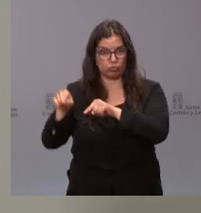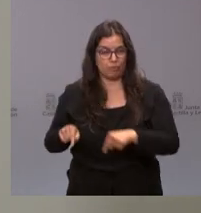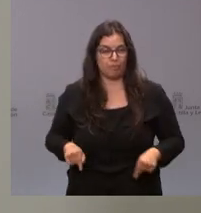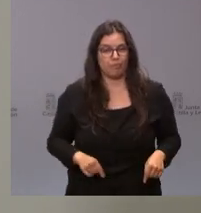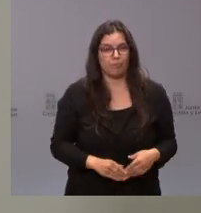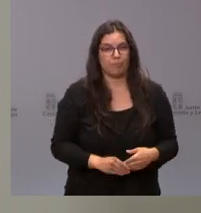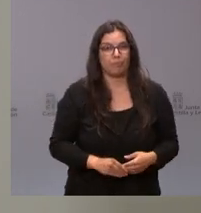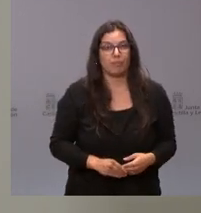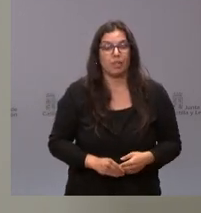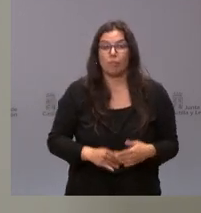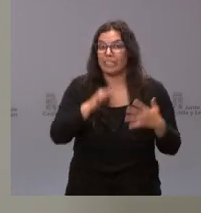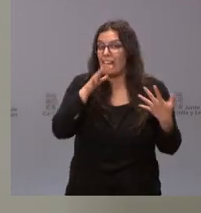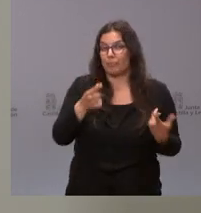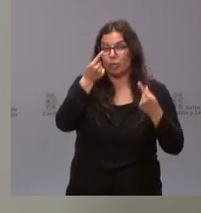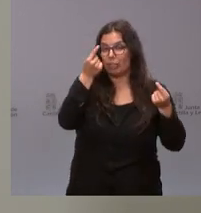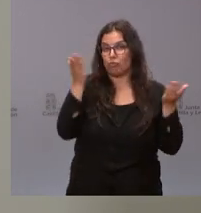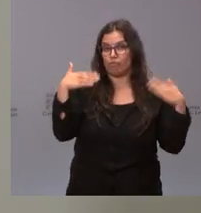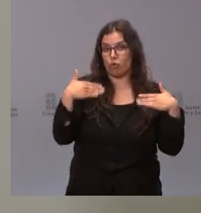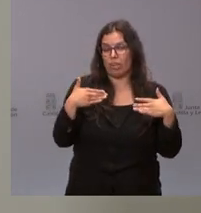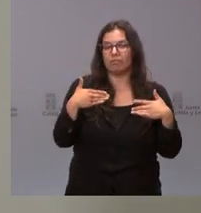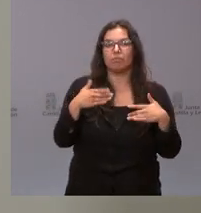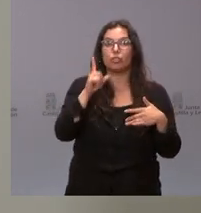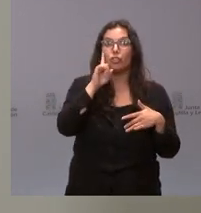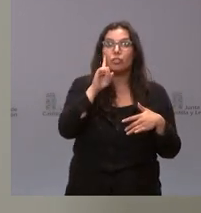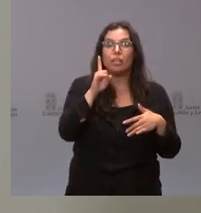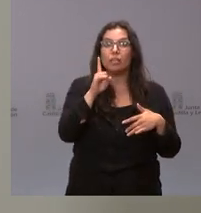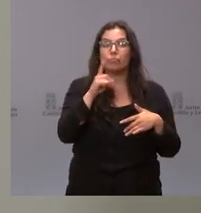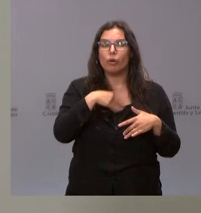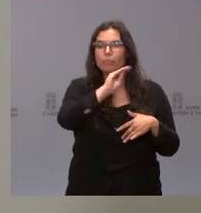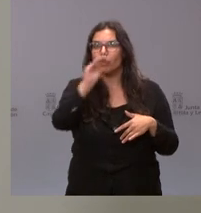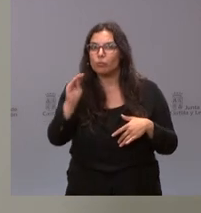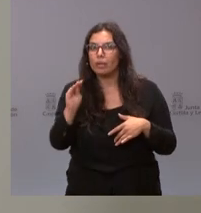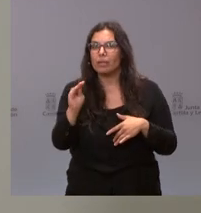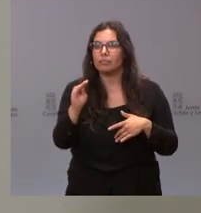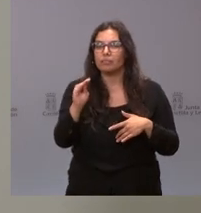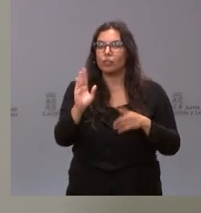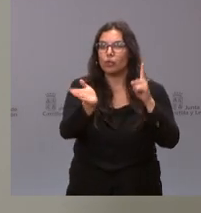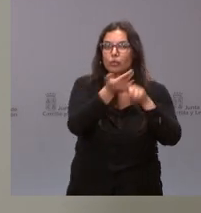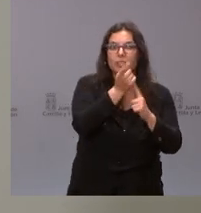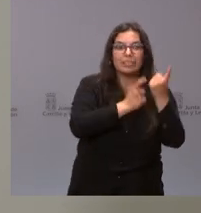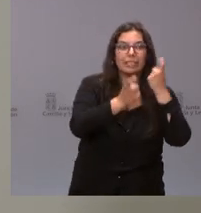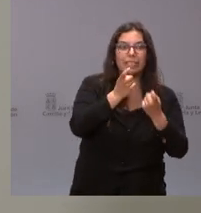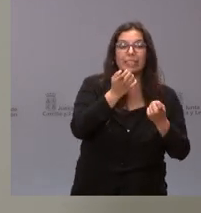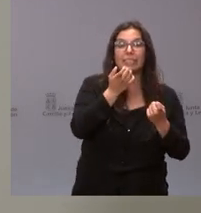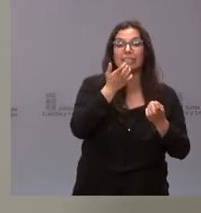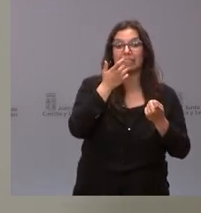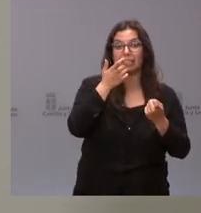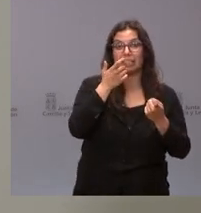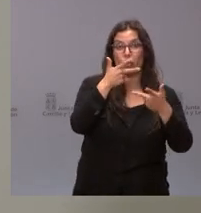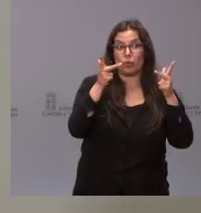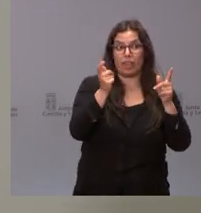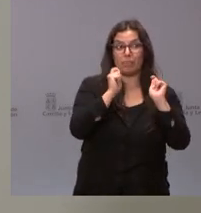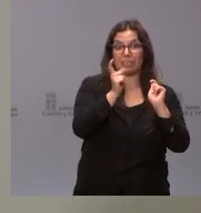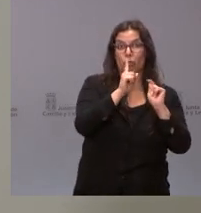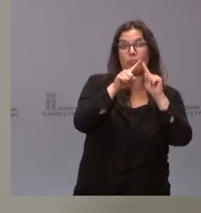Pues no lo tengo en este momento no sé si podremos conseguirlo a largo de la rueda de prensa y si no se lo enviaríamos pero